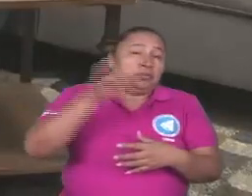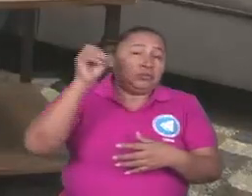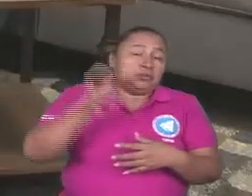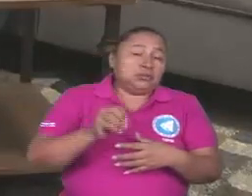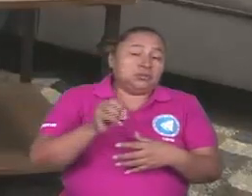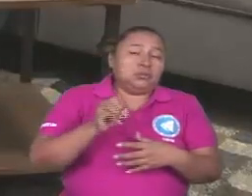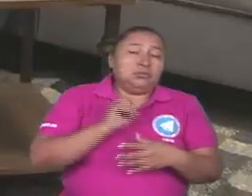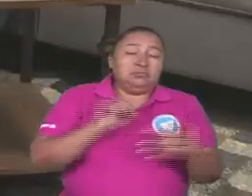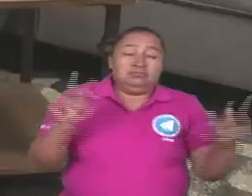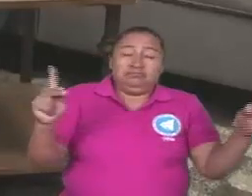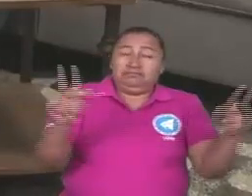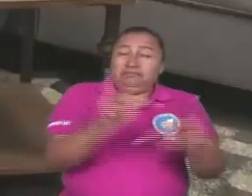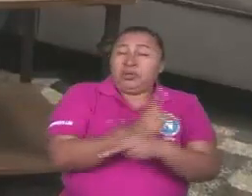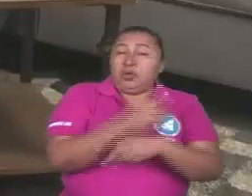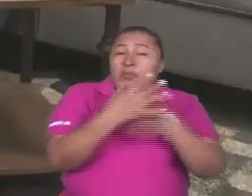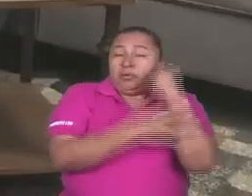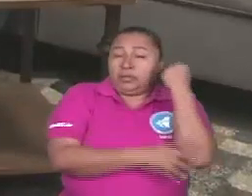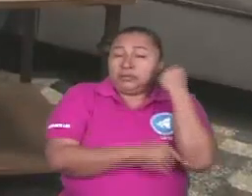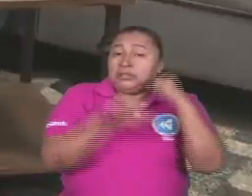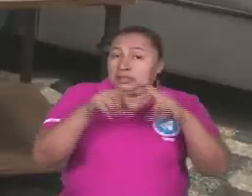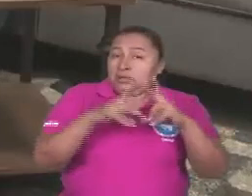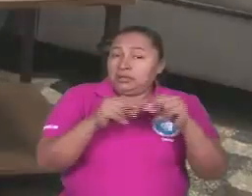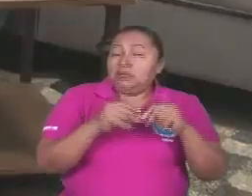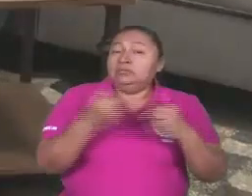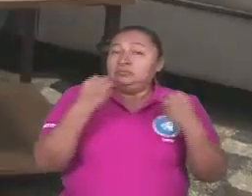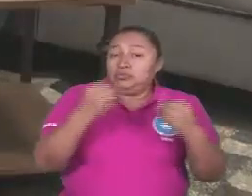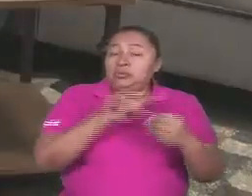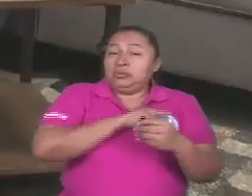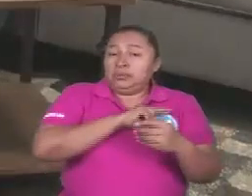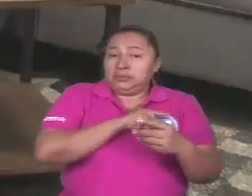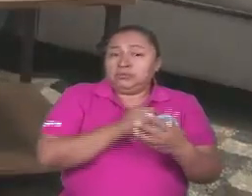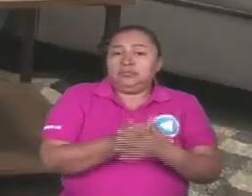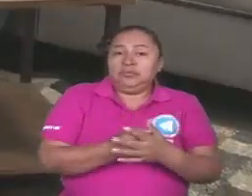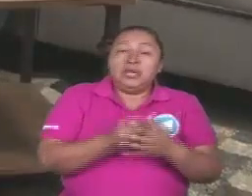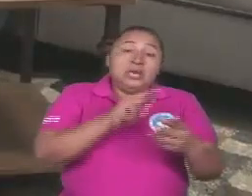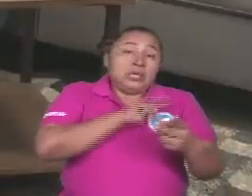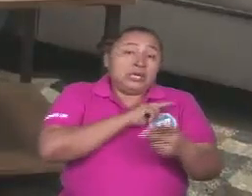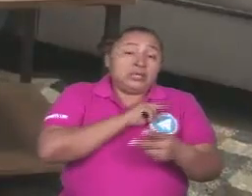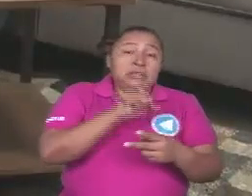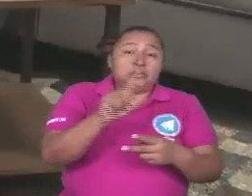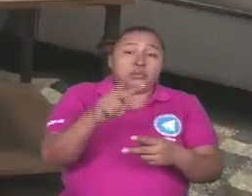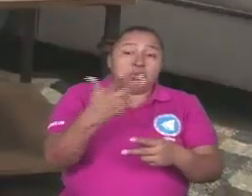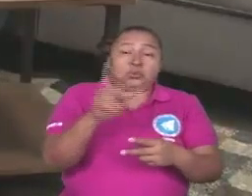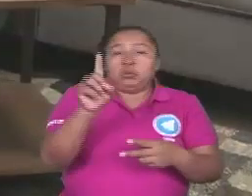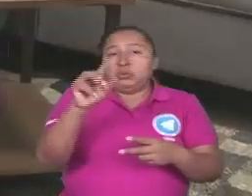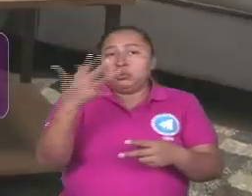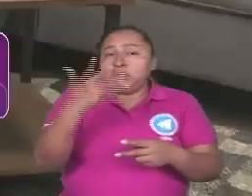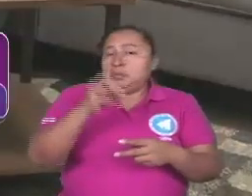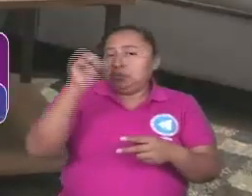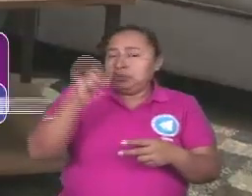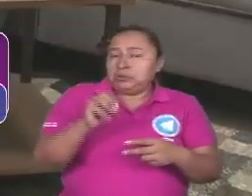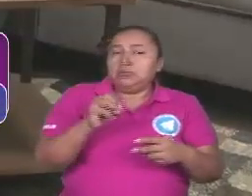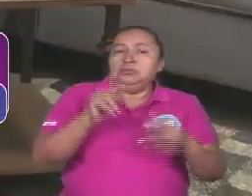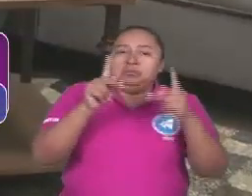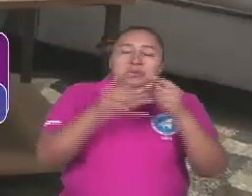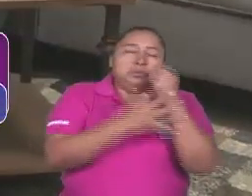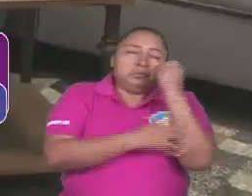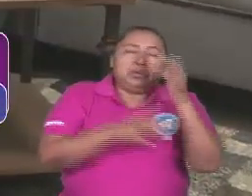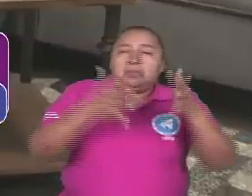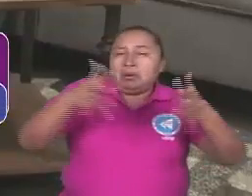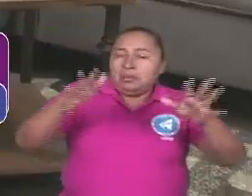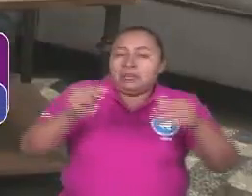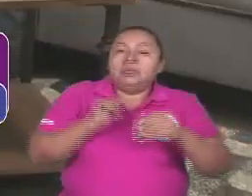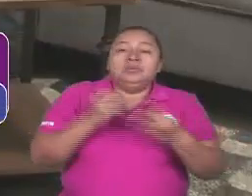extrema en Nicaragua es bastante. Y que existan 18, 19% de pobreza general es bastante. Son bastantes